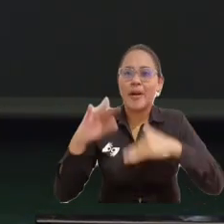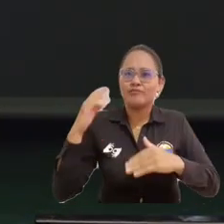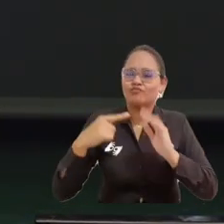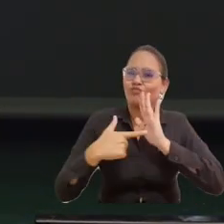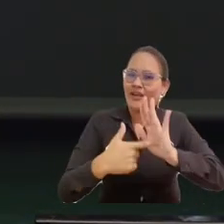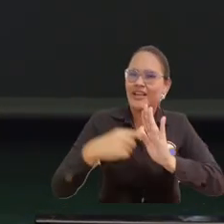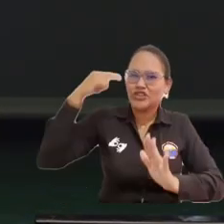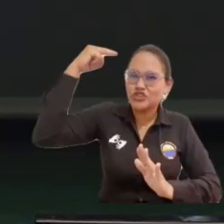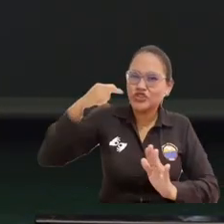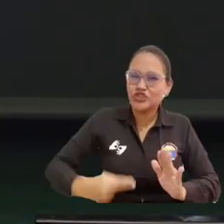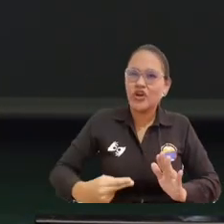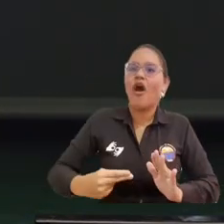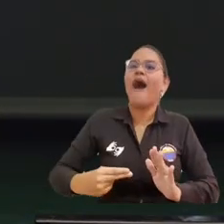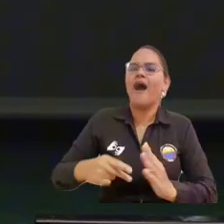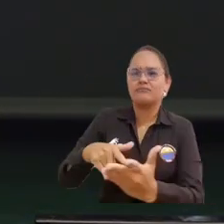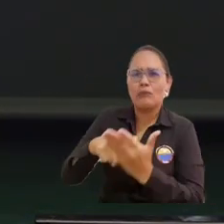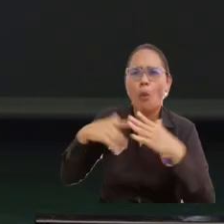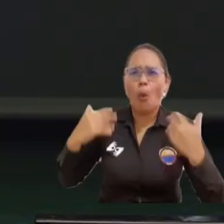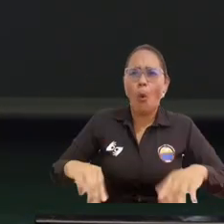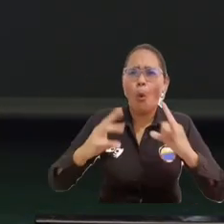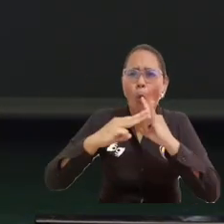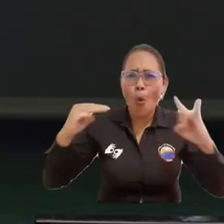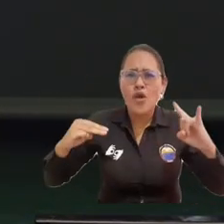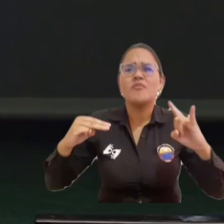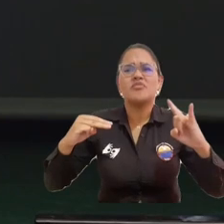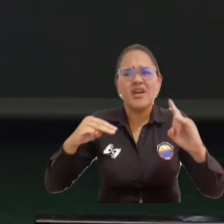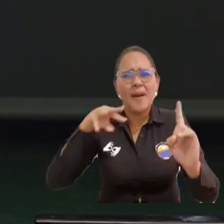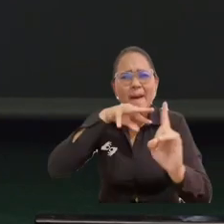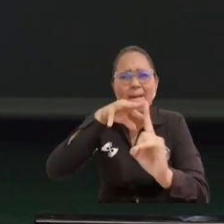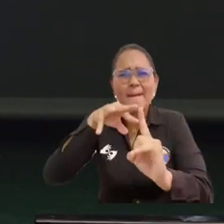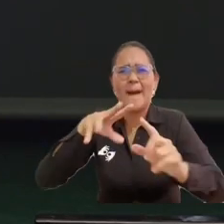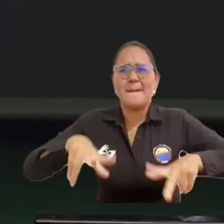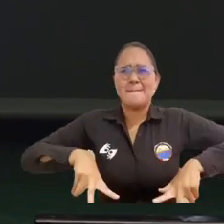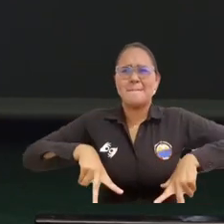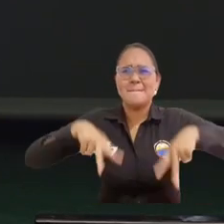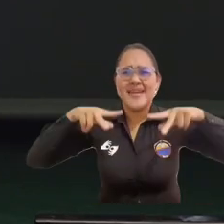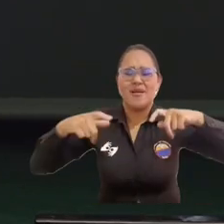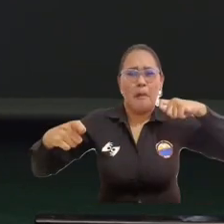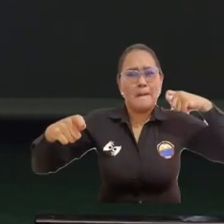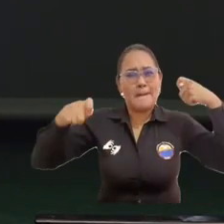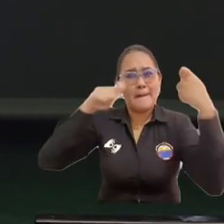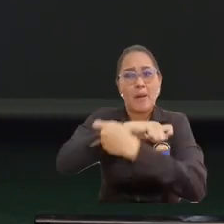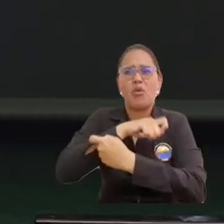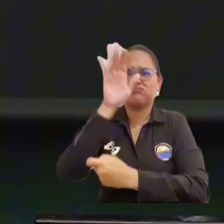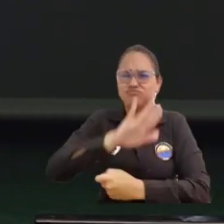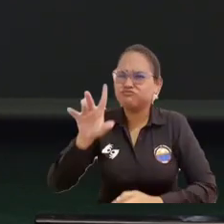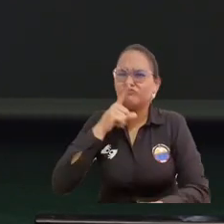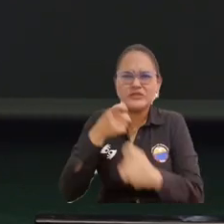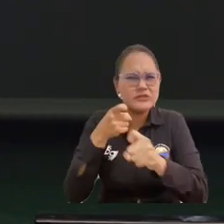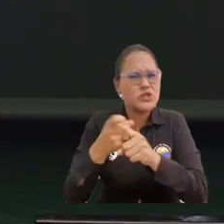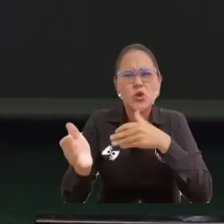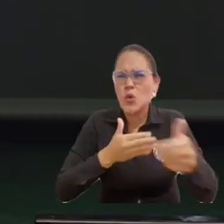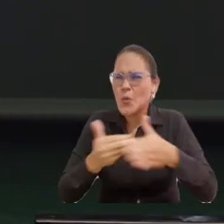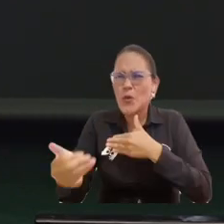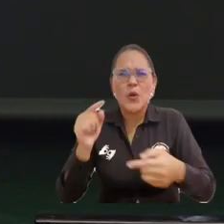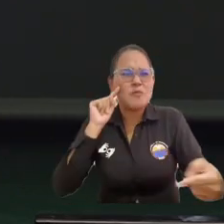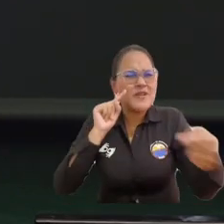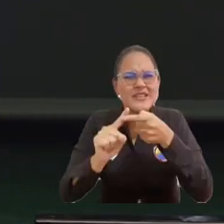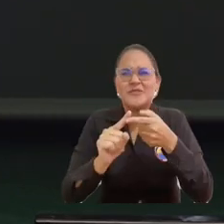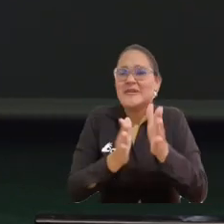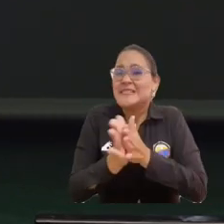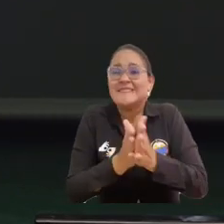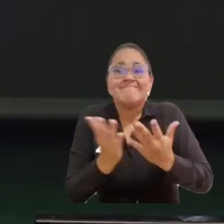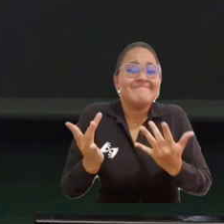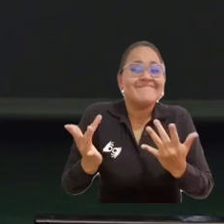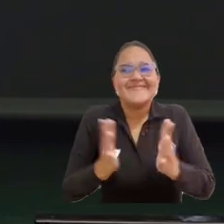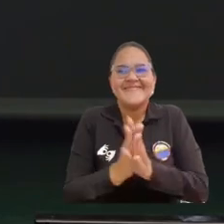a la historia como una universidad que transforma vidas positivamente en un territorio difícil y complicado, pero que sin embargo seguimos sembrando